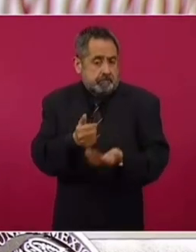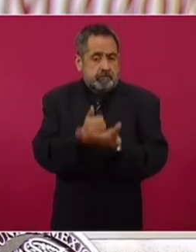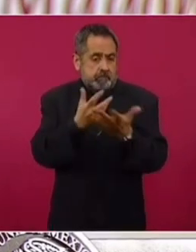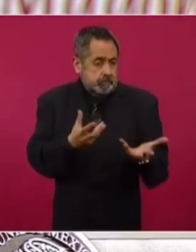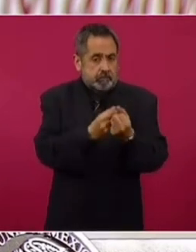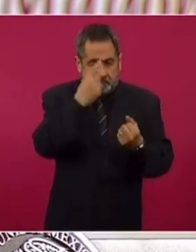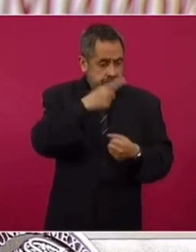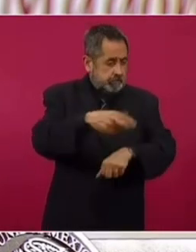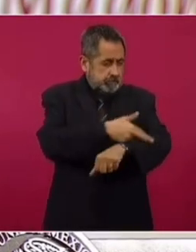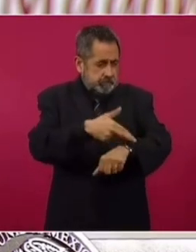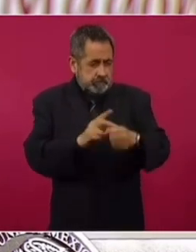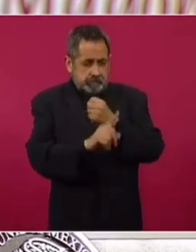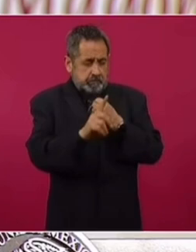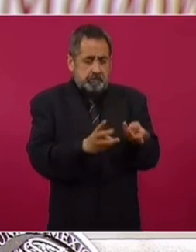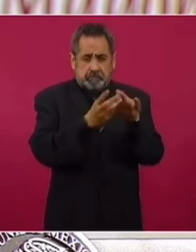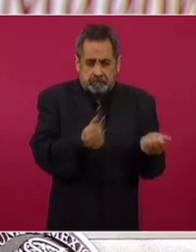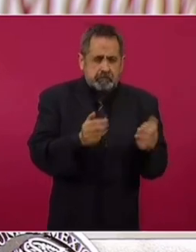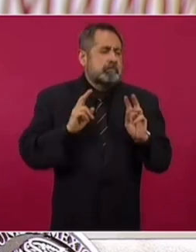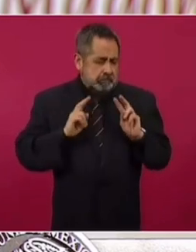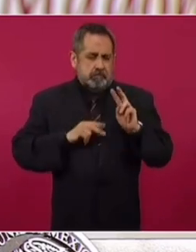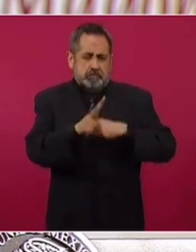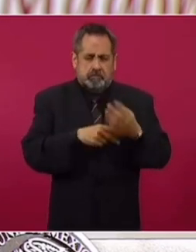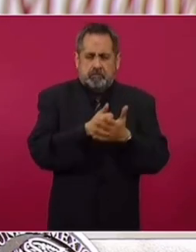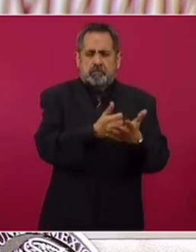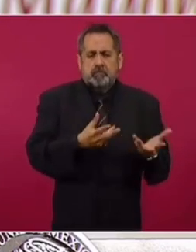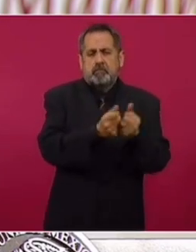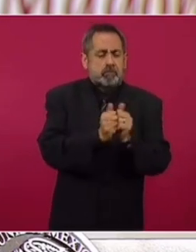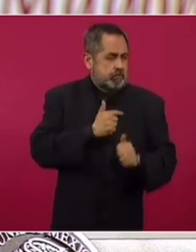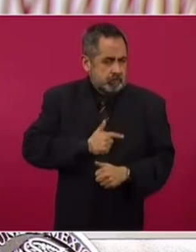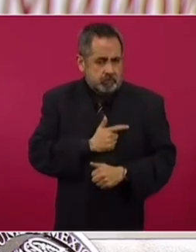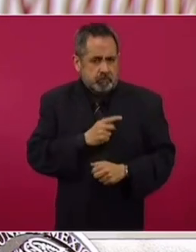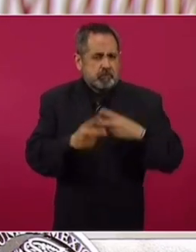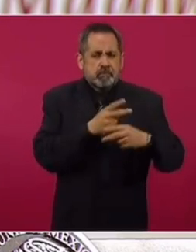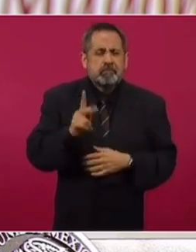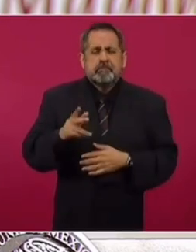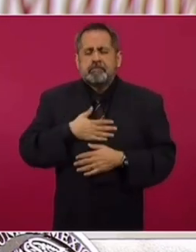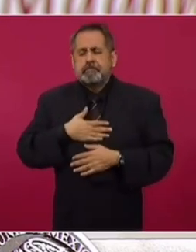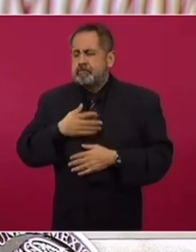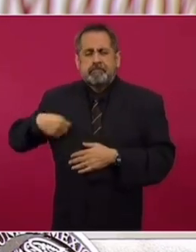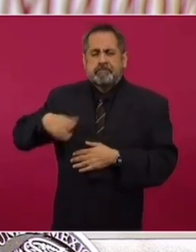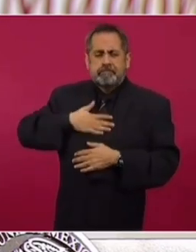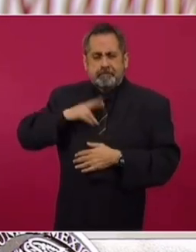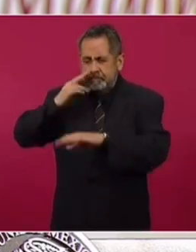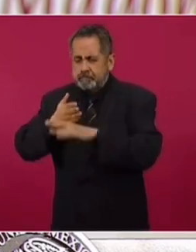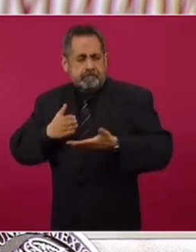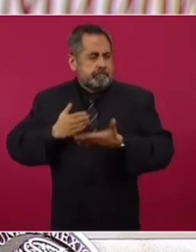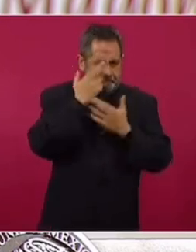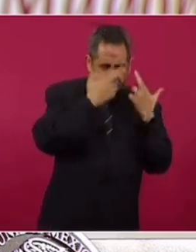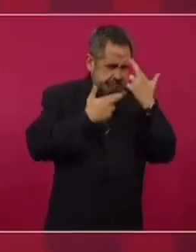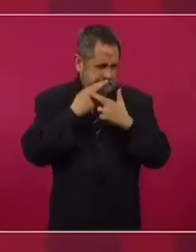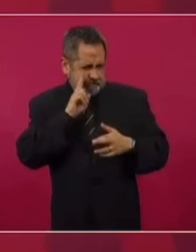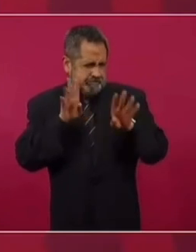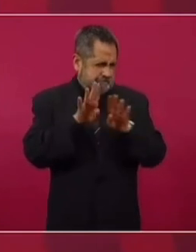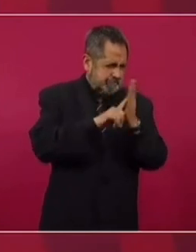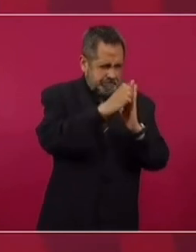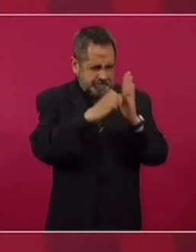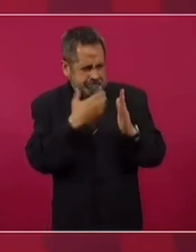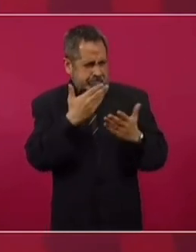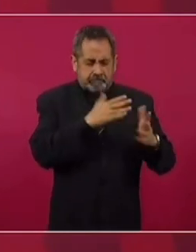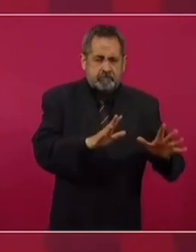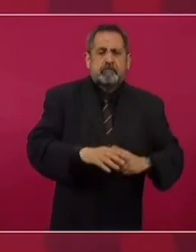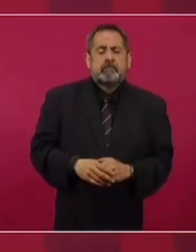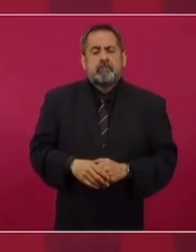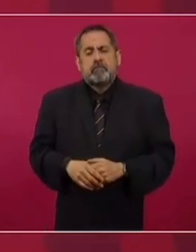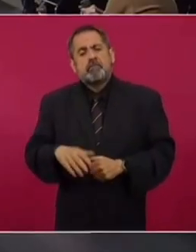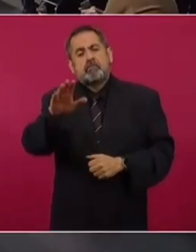para que esta problemática se solucione, pues con mucho gusto lo haríamos, pero no corresponde a nosotros revisar si estatutos y nada más.